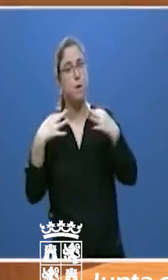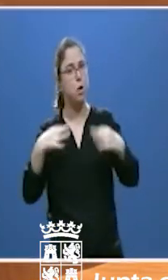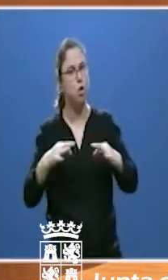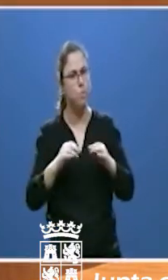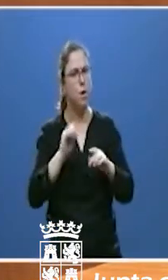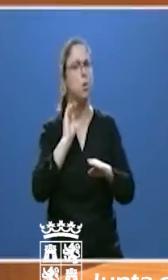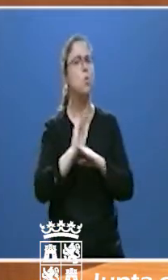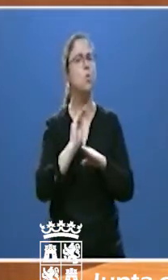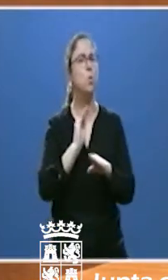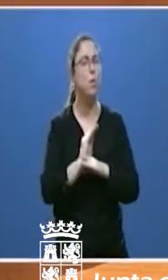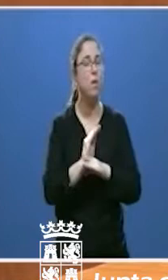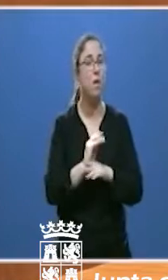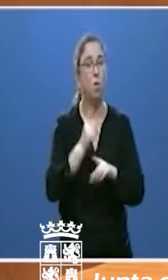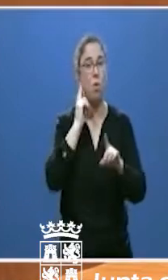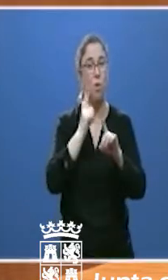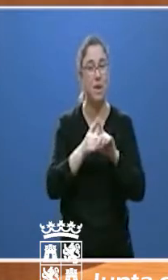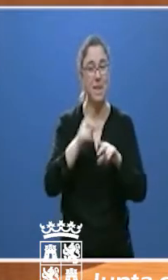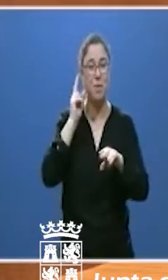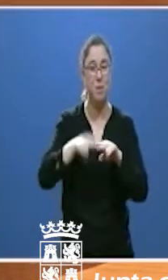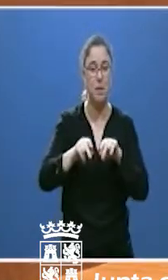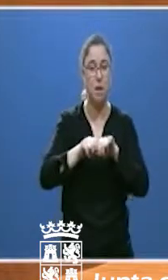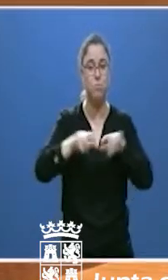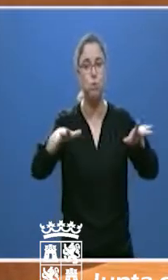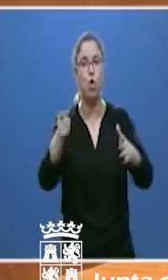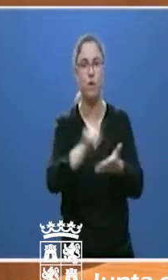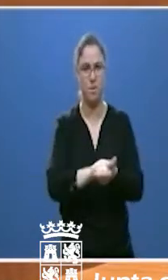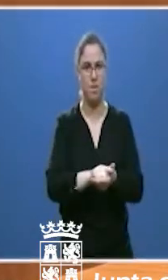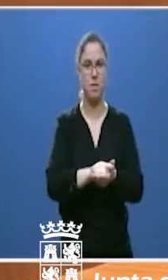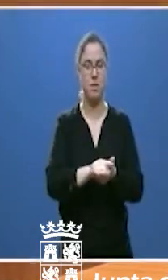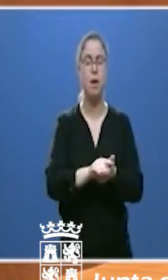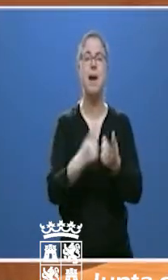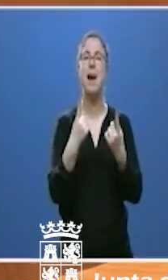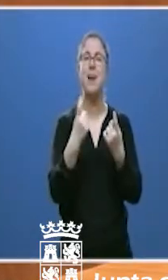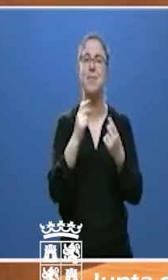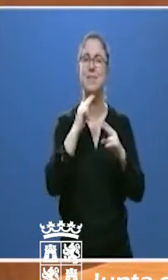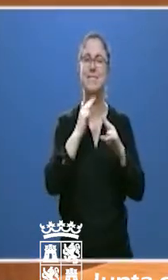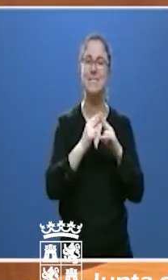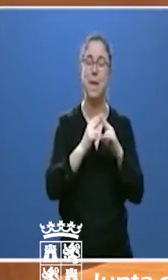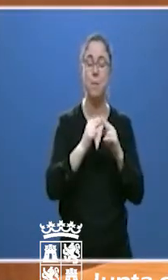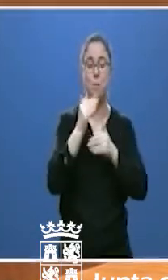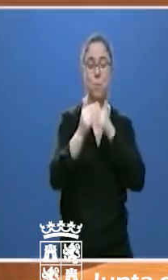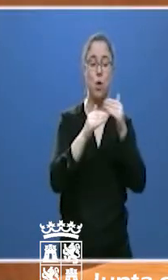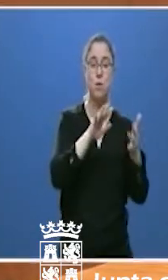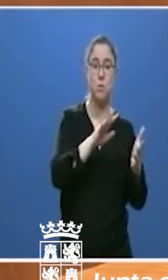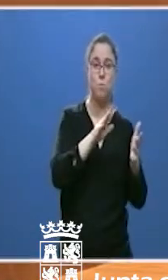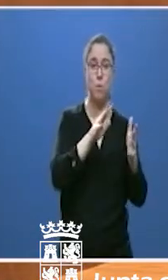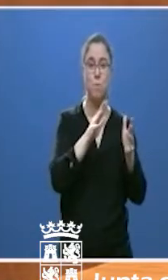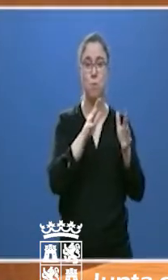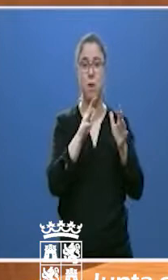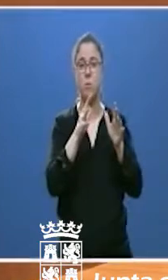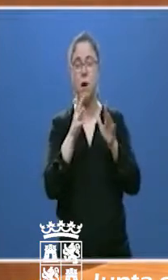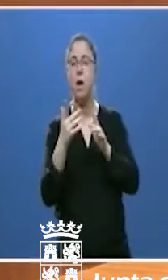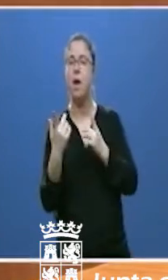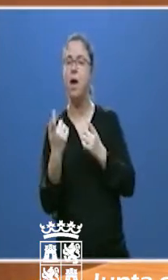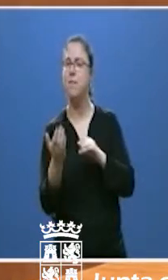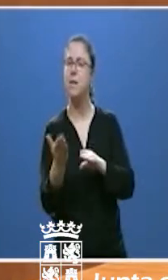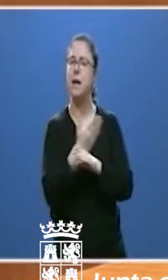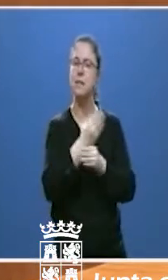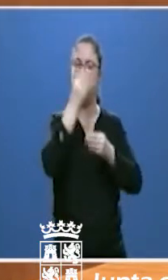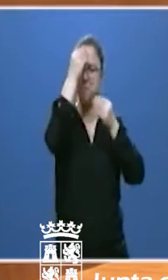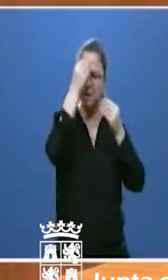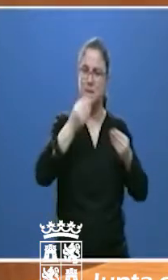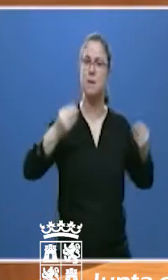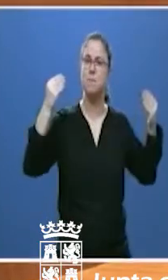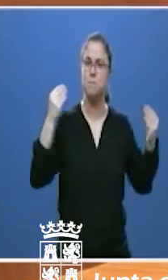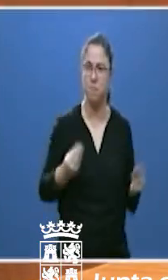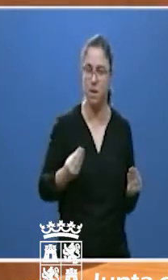lucha contra el COVID-19. Diseñar bien el llamado proceso de desescalada es tan importante como no cejar